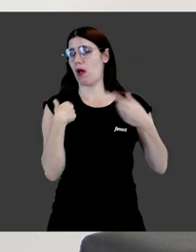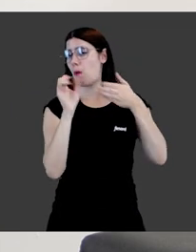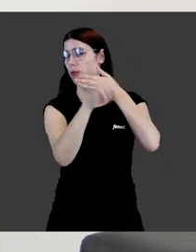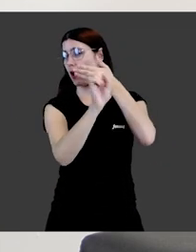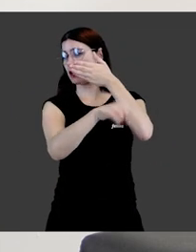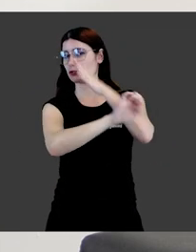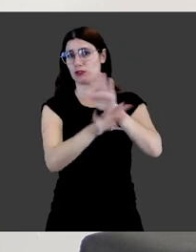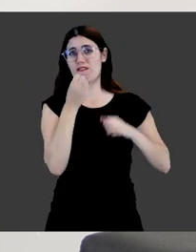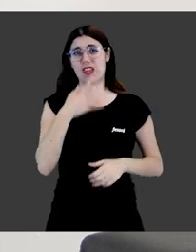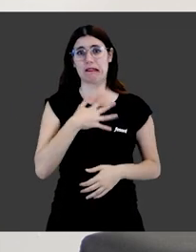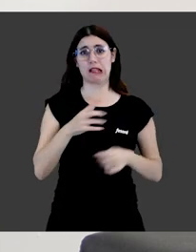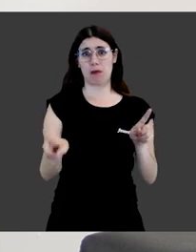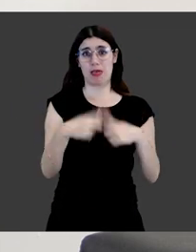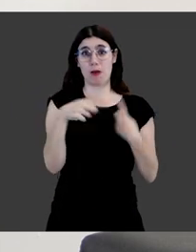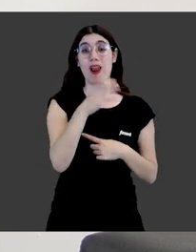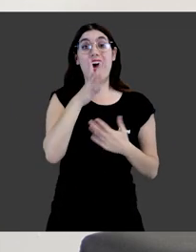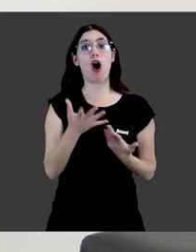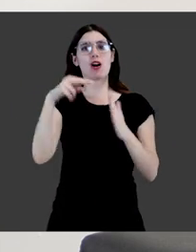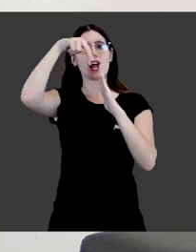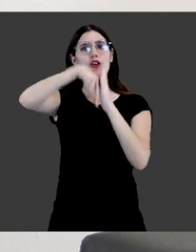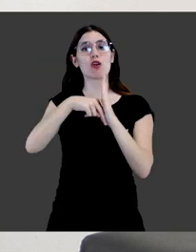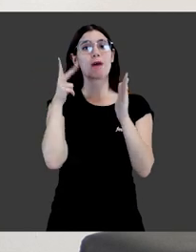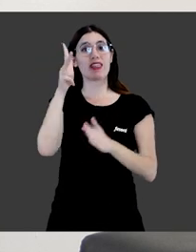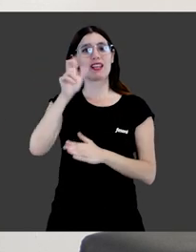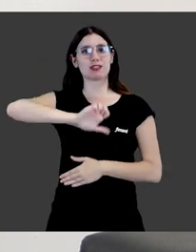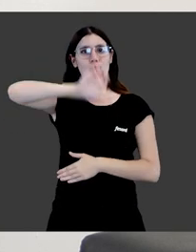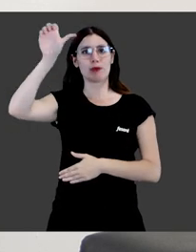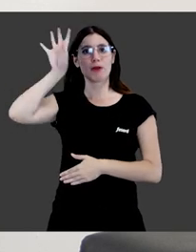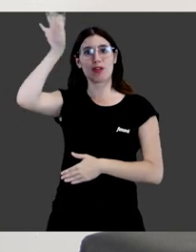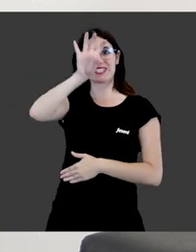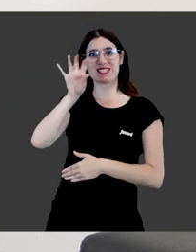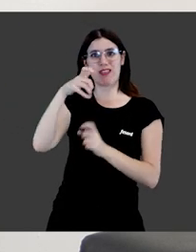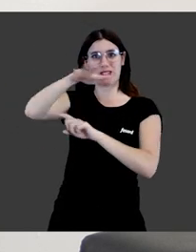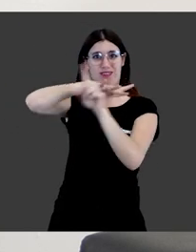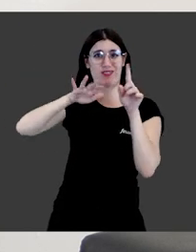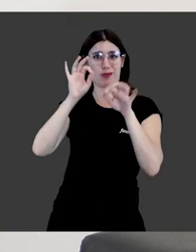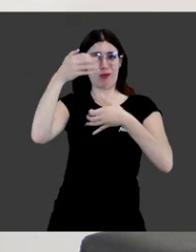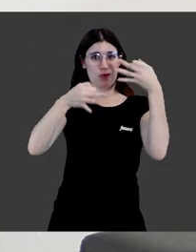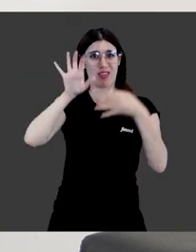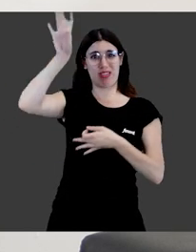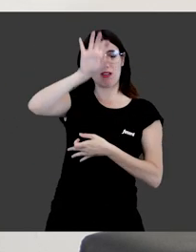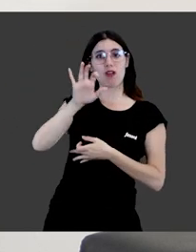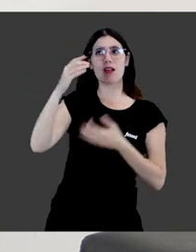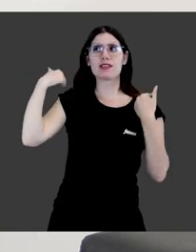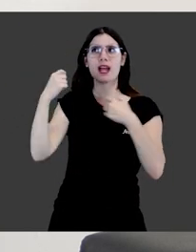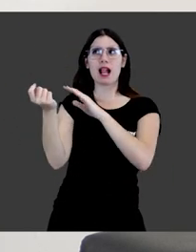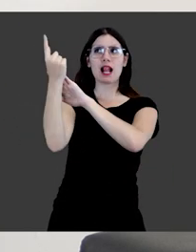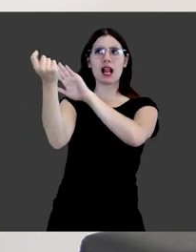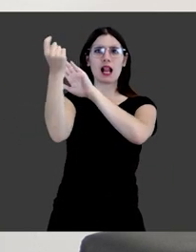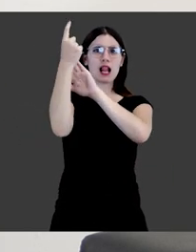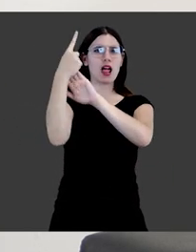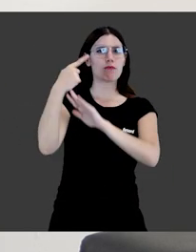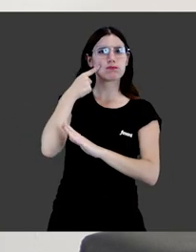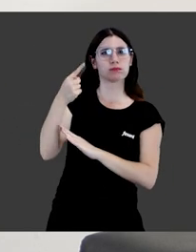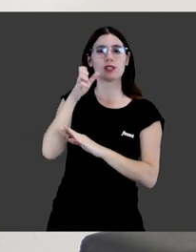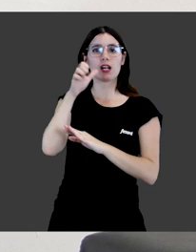sufrimiento, a su bienestar. Las normas de derecho europeo y de muchos estados de nuestro entorno jurídico ya